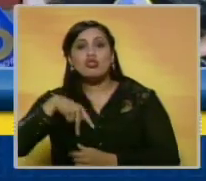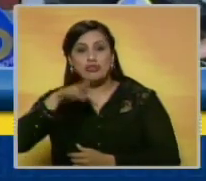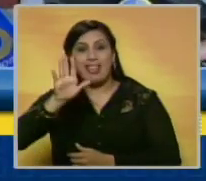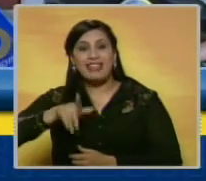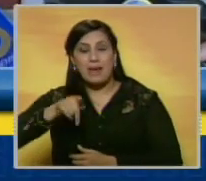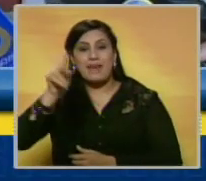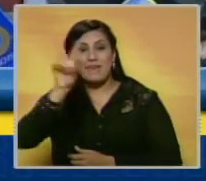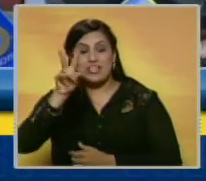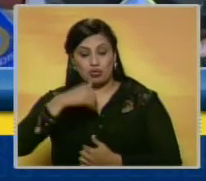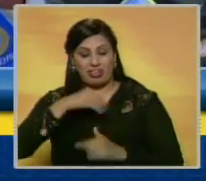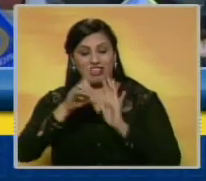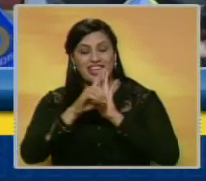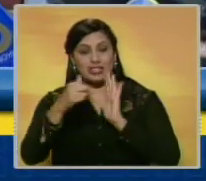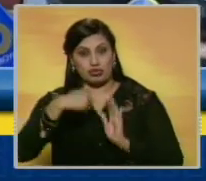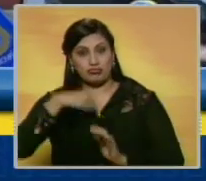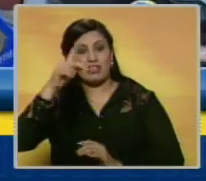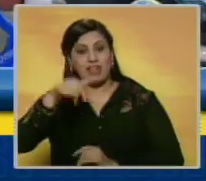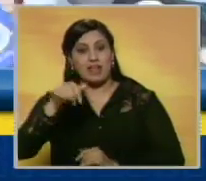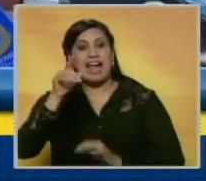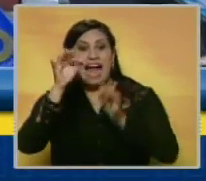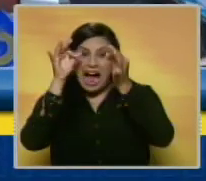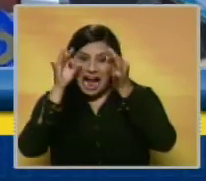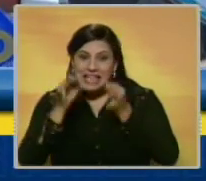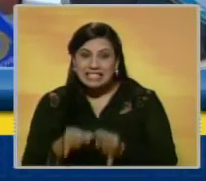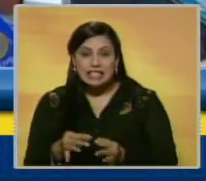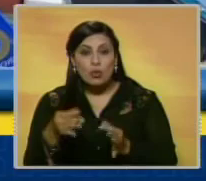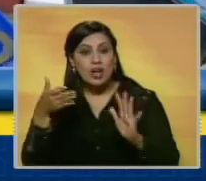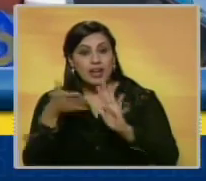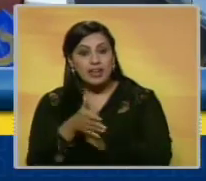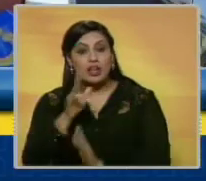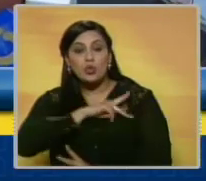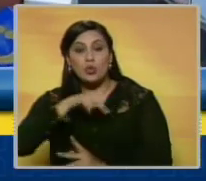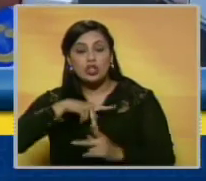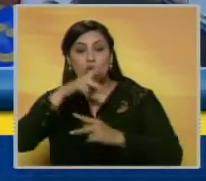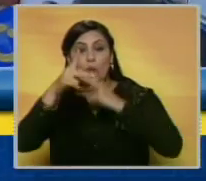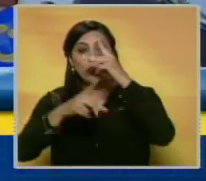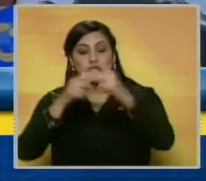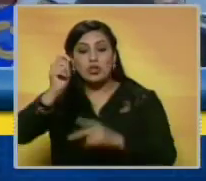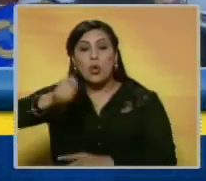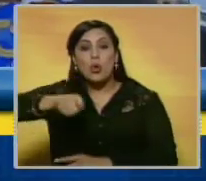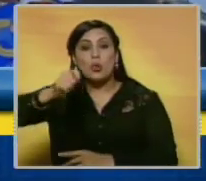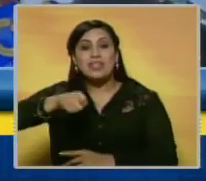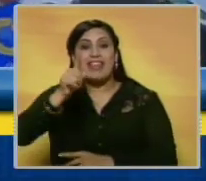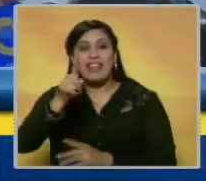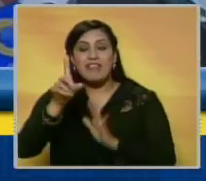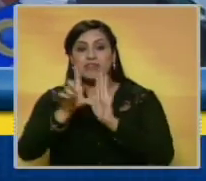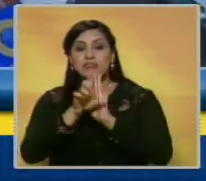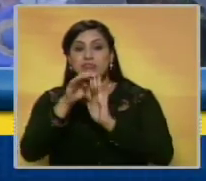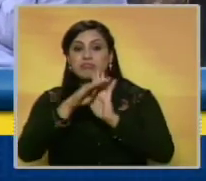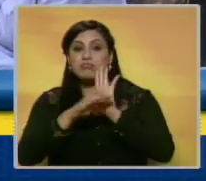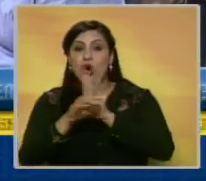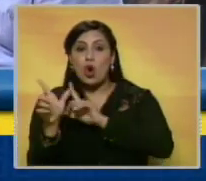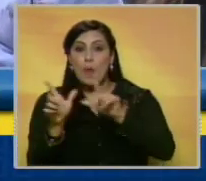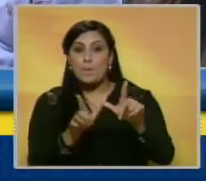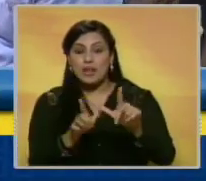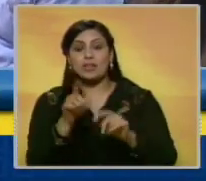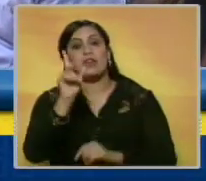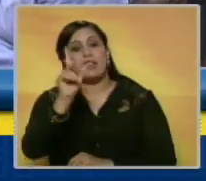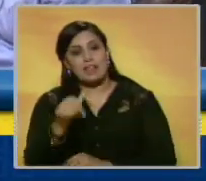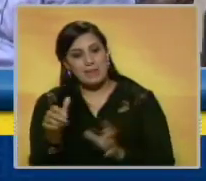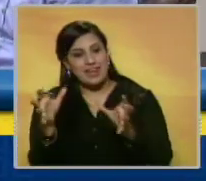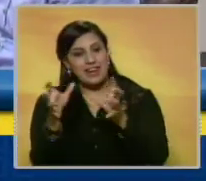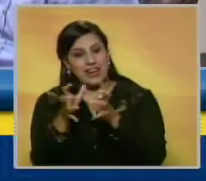somos venezolanos que tenemos derechos y deben de garantizarnos que nuestros procesos judiciales sean cumplidos a la plenitud. Así como se